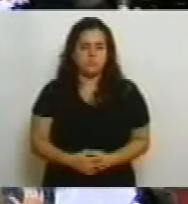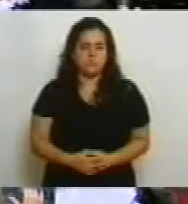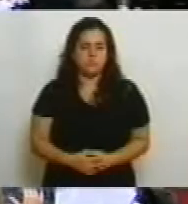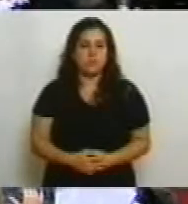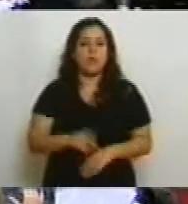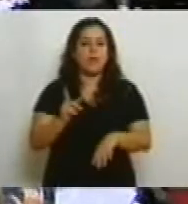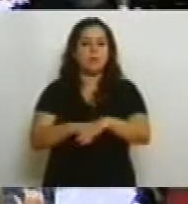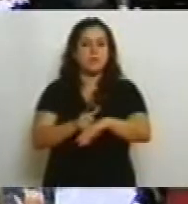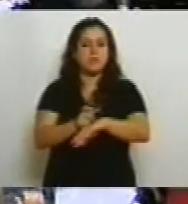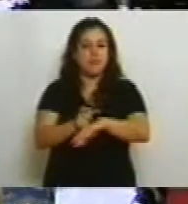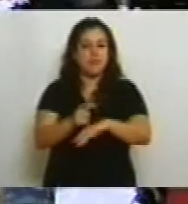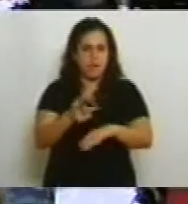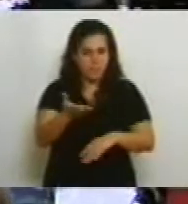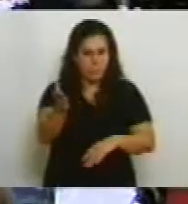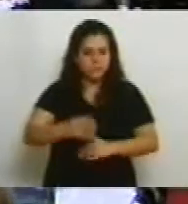Tiempo.